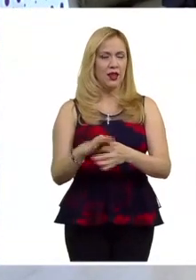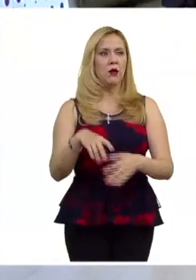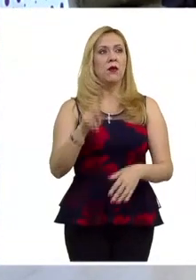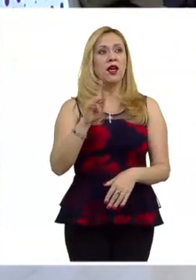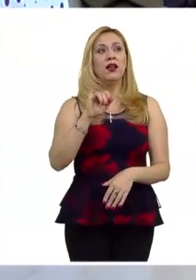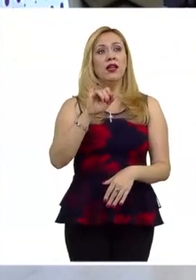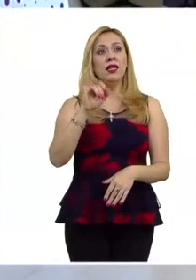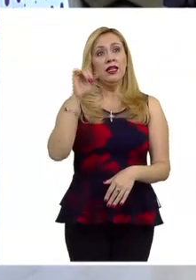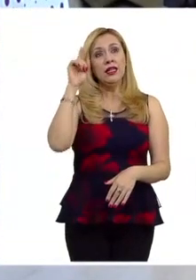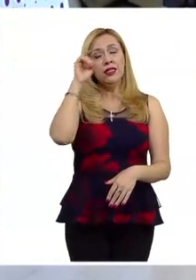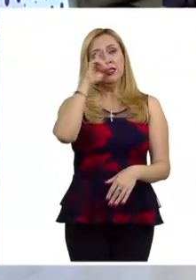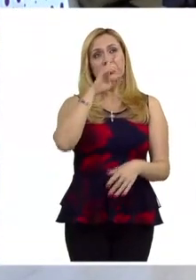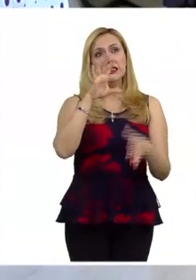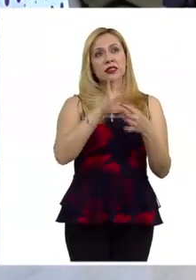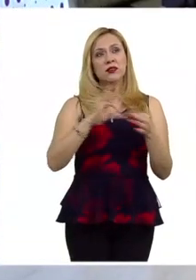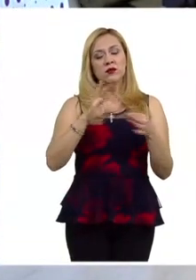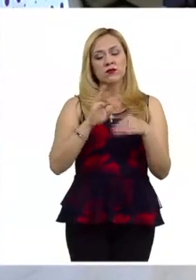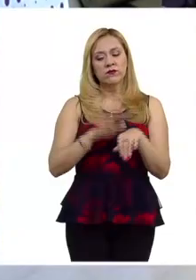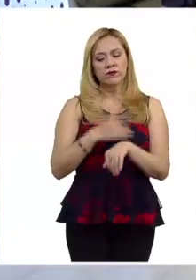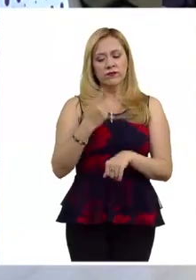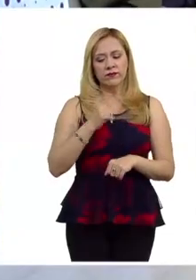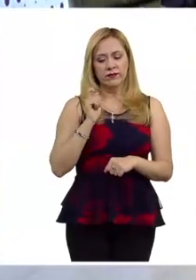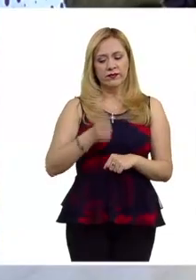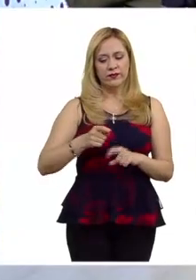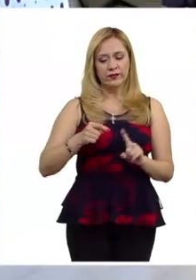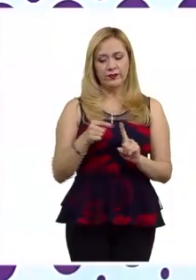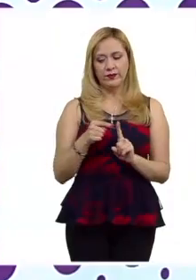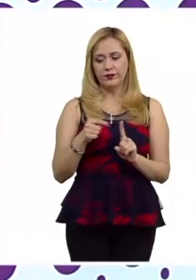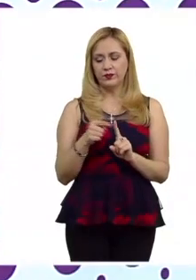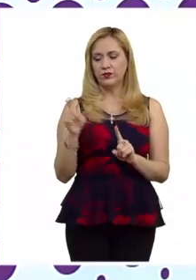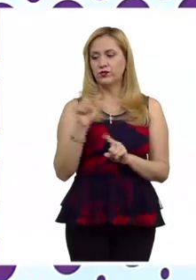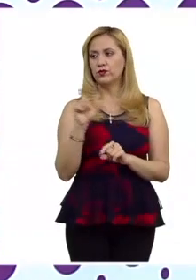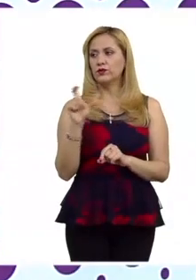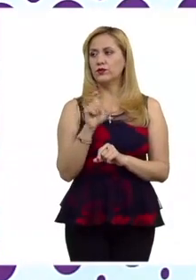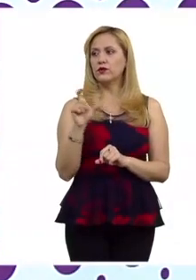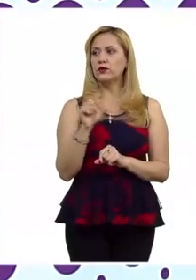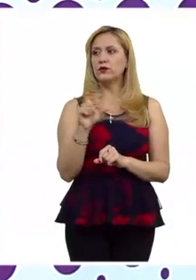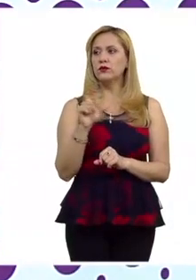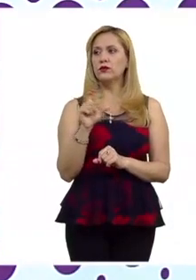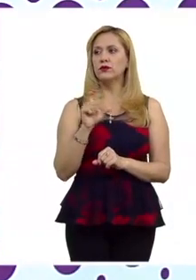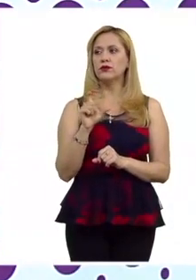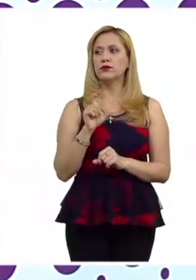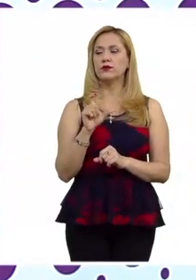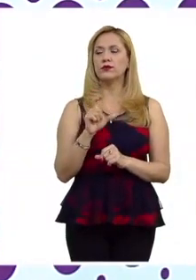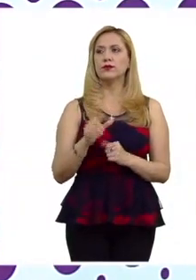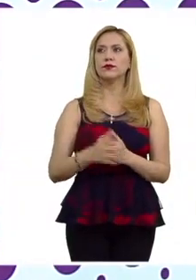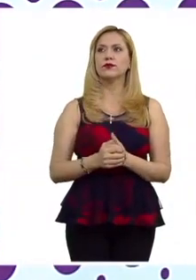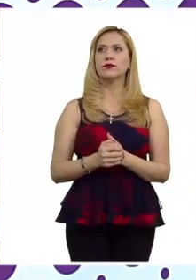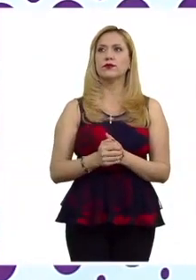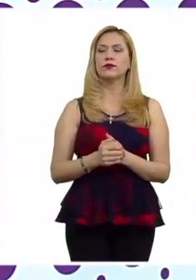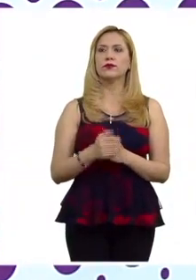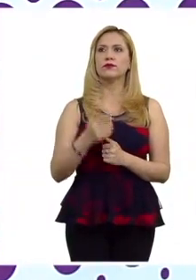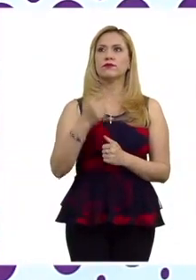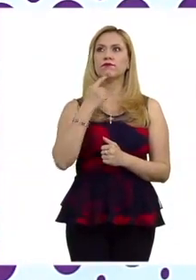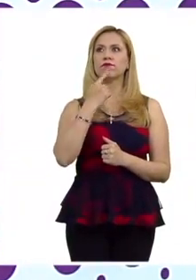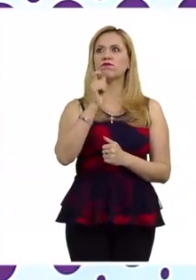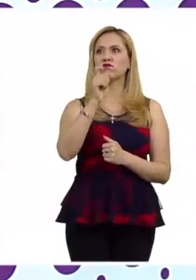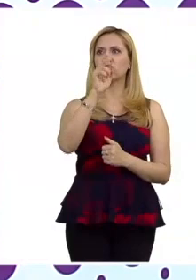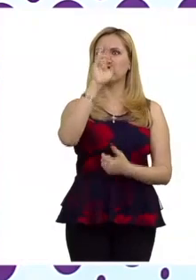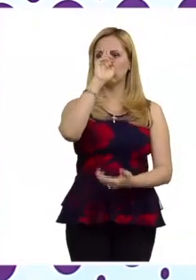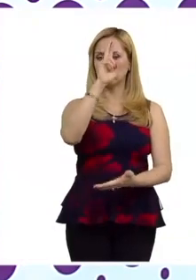complejo que se configura a partir de una restricción o se conceptualiza como una